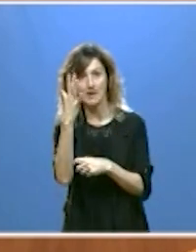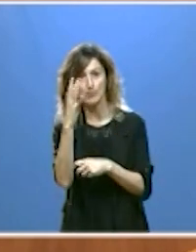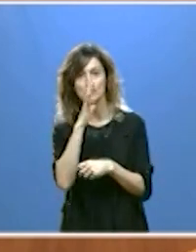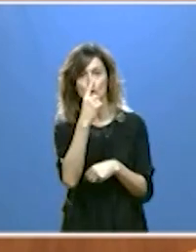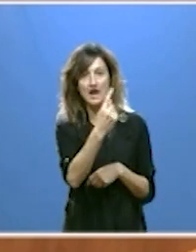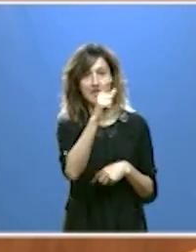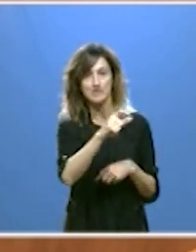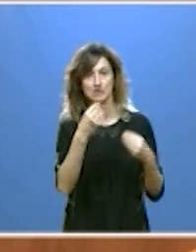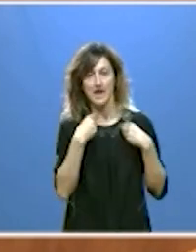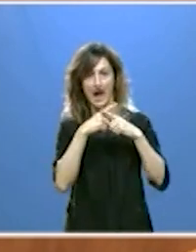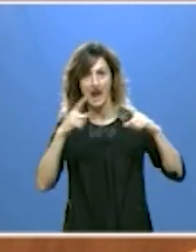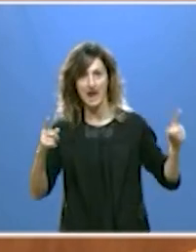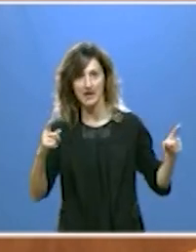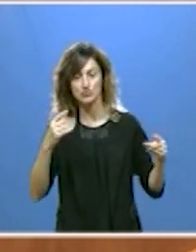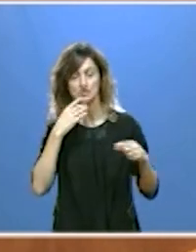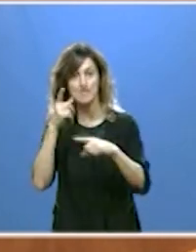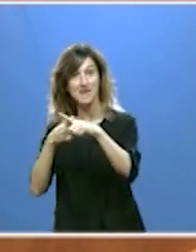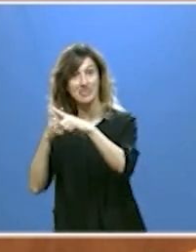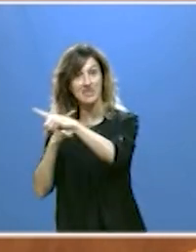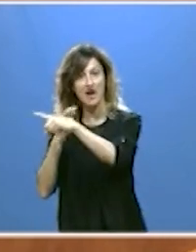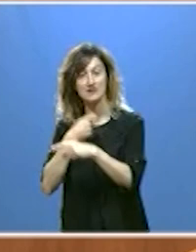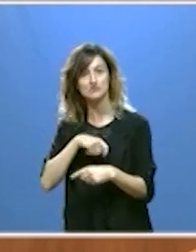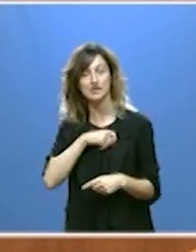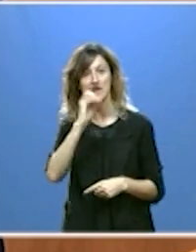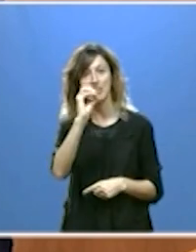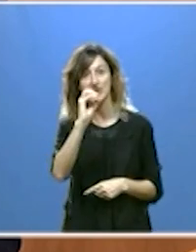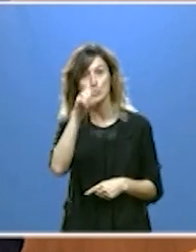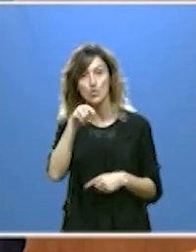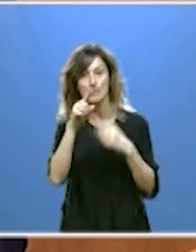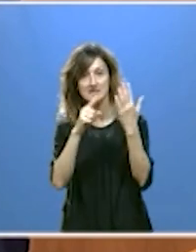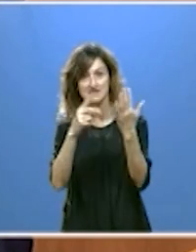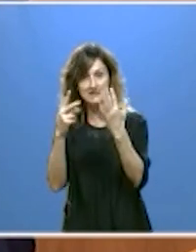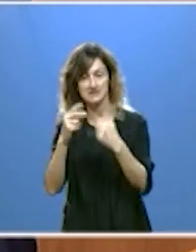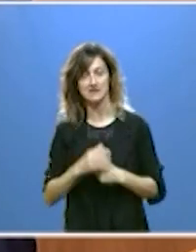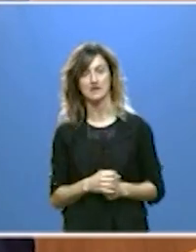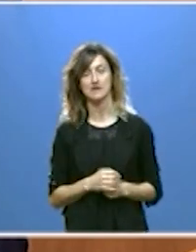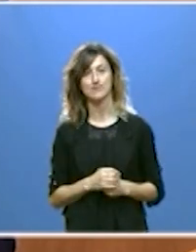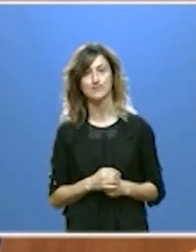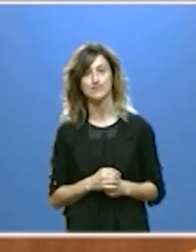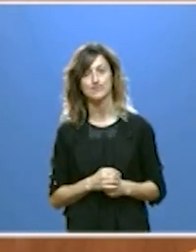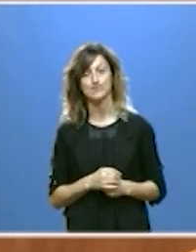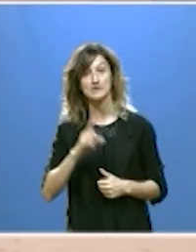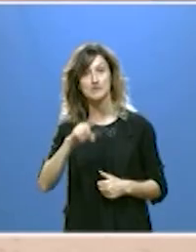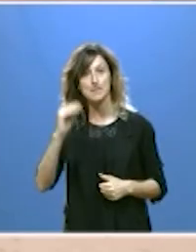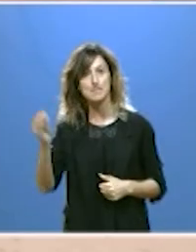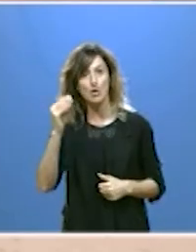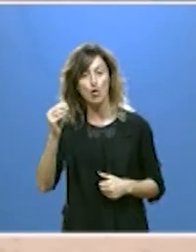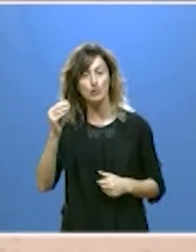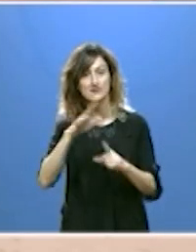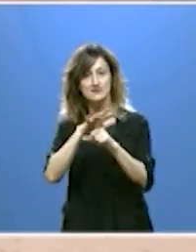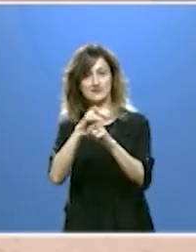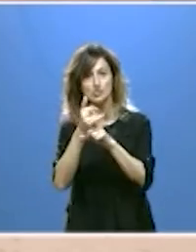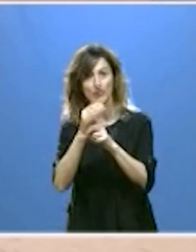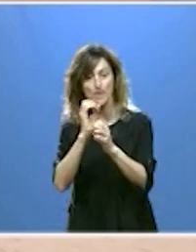y año cuando la media en España es de 0,67 mejoraremos el estado de la